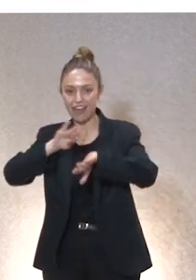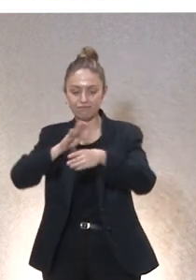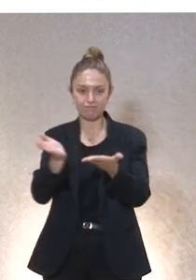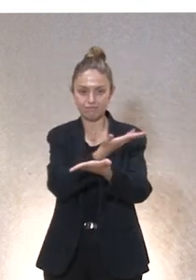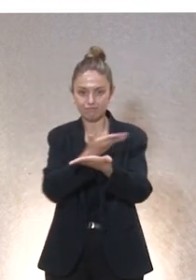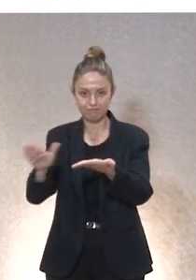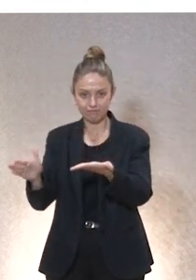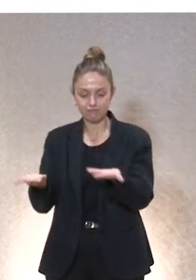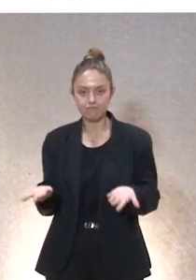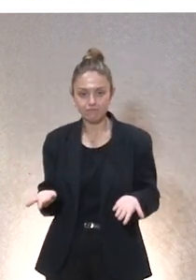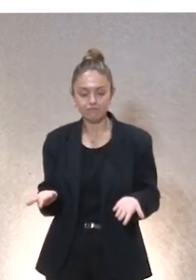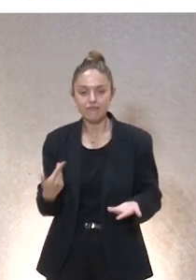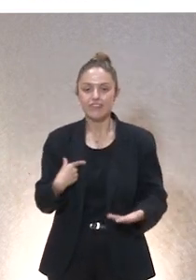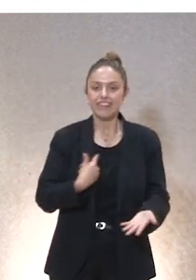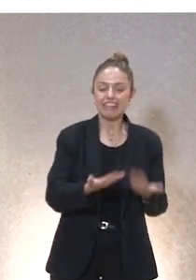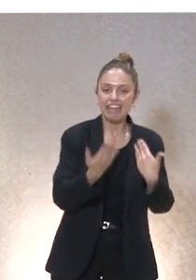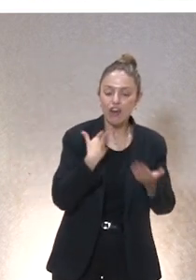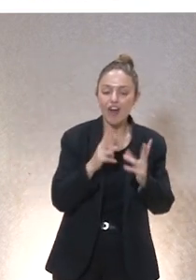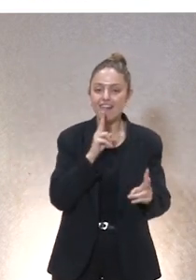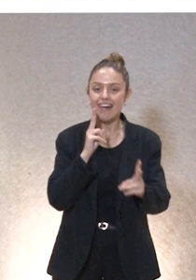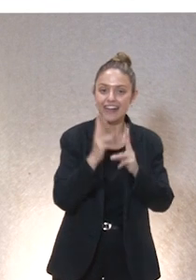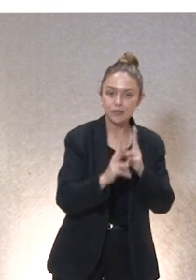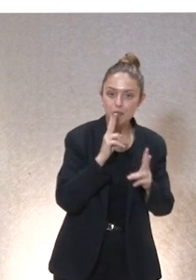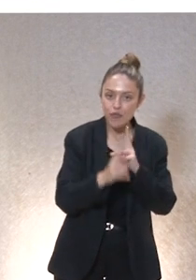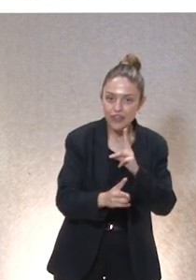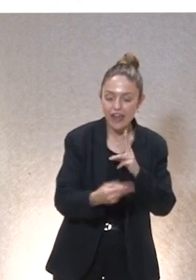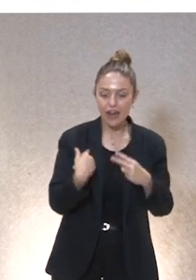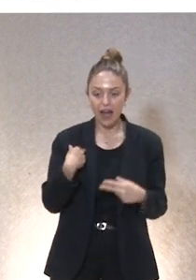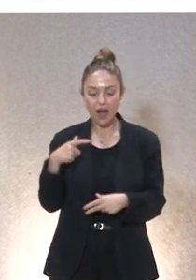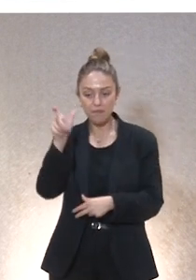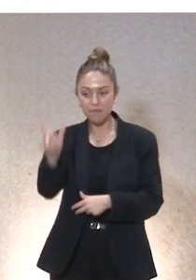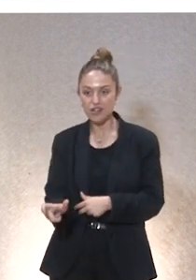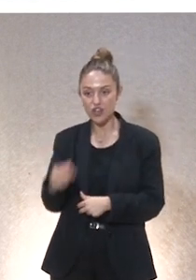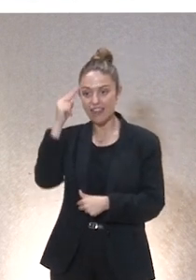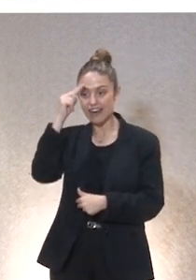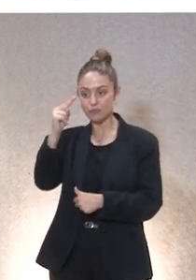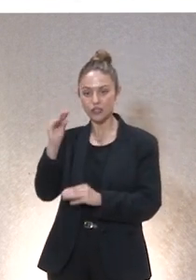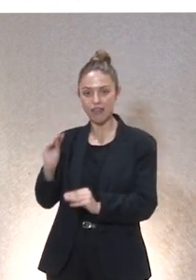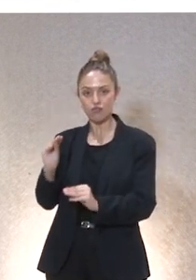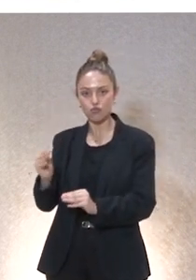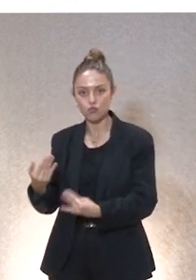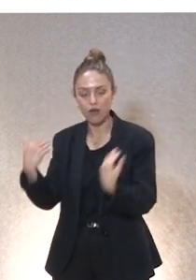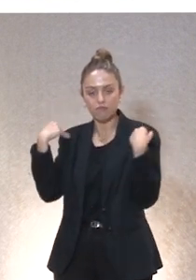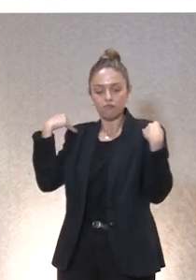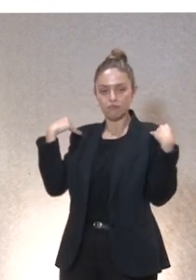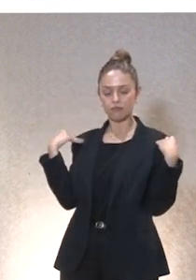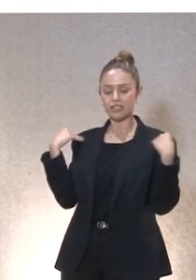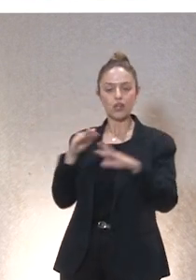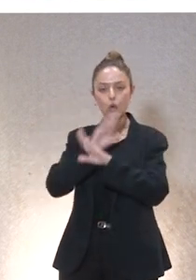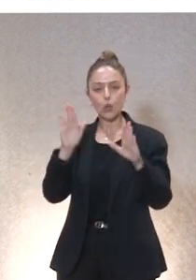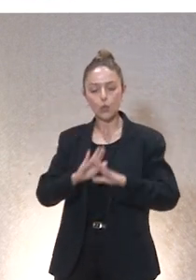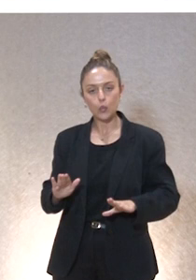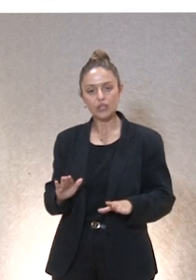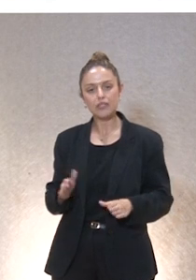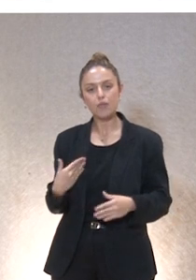bien dialogar responder capacidad de cargar con el otro y responsabilizarnos del otro y por último y esto creo que es importante